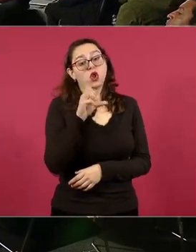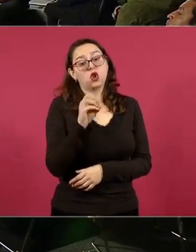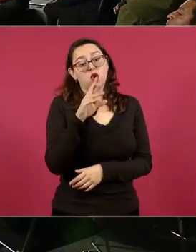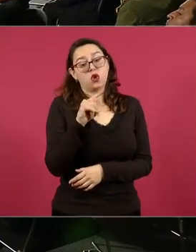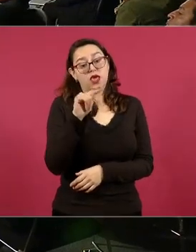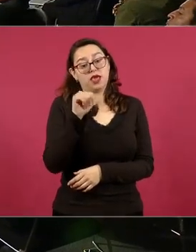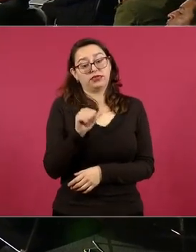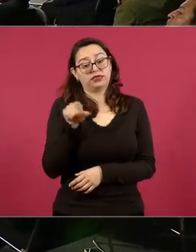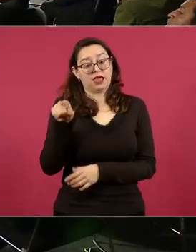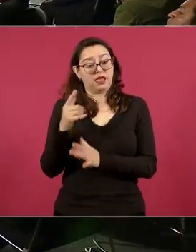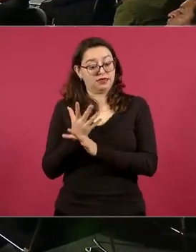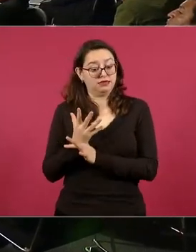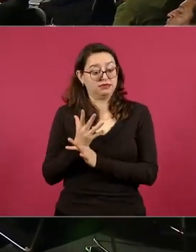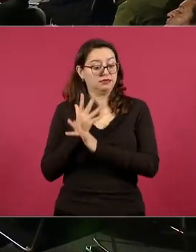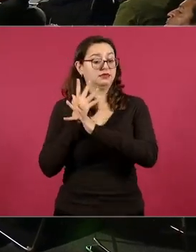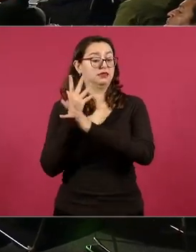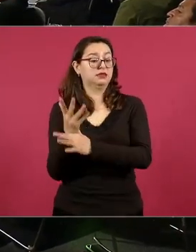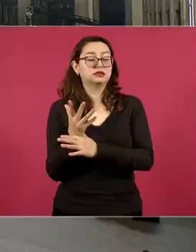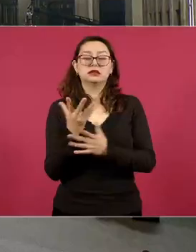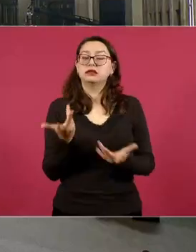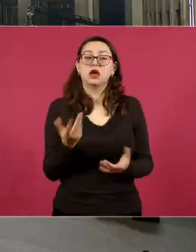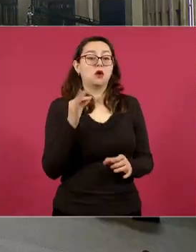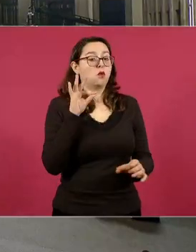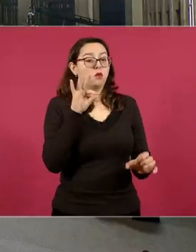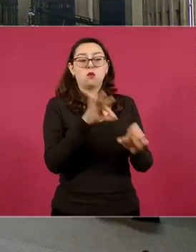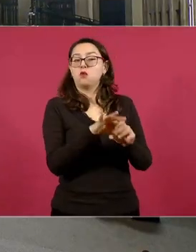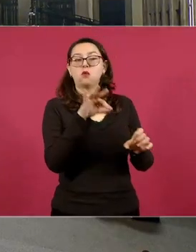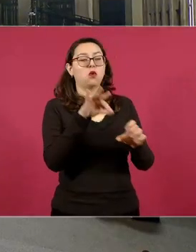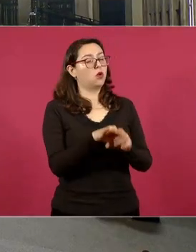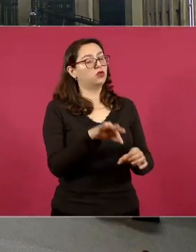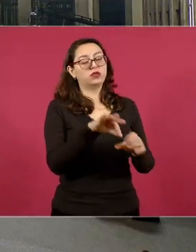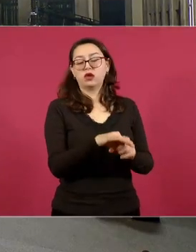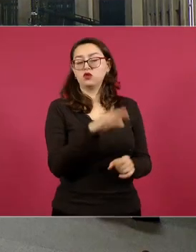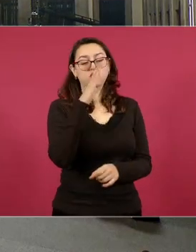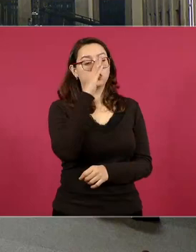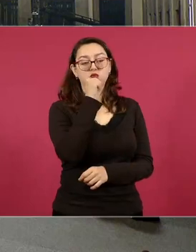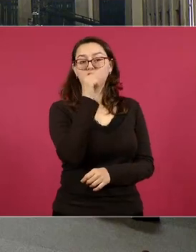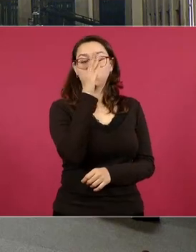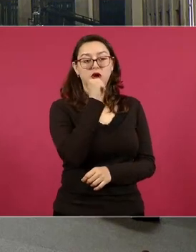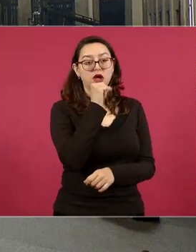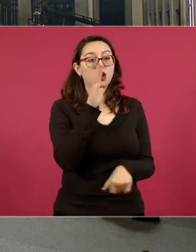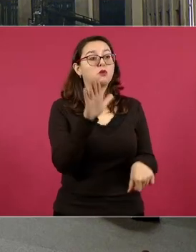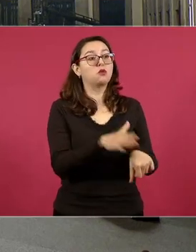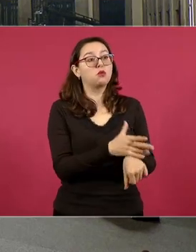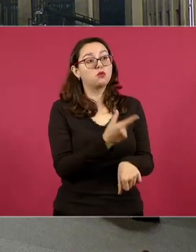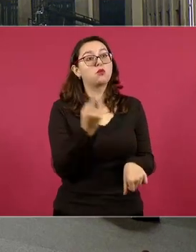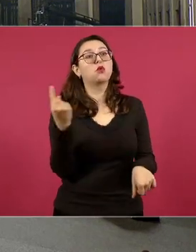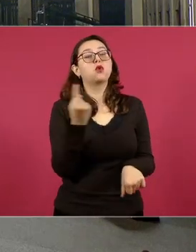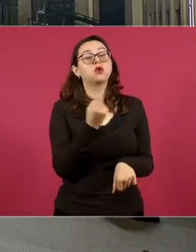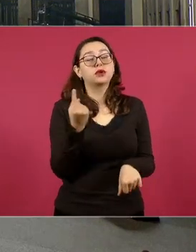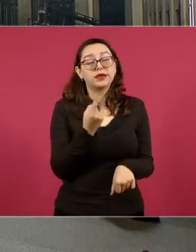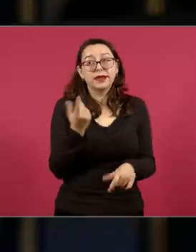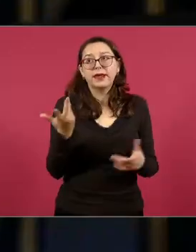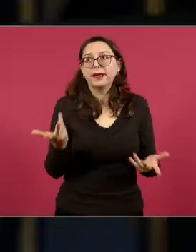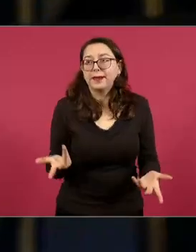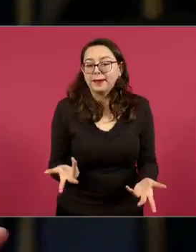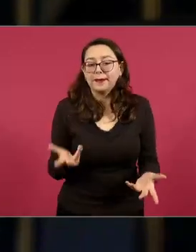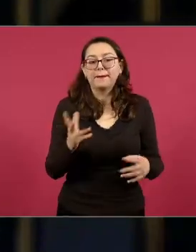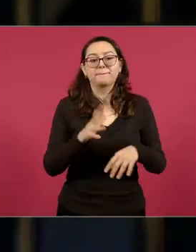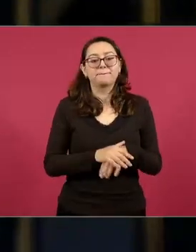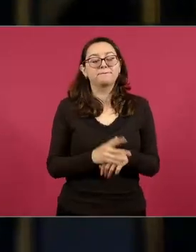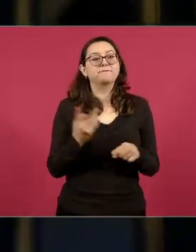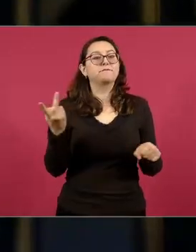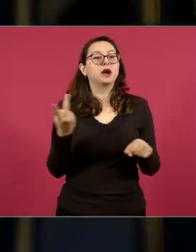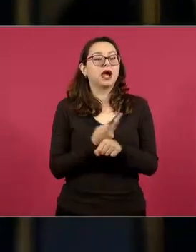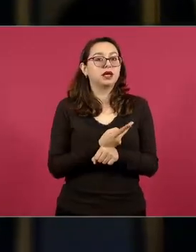que no se puede hacer el tema de la elección como se lo está planteando usted porque curiosamente a ella le tocó en alguna